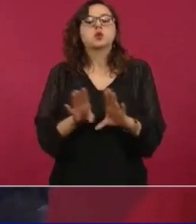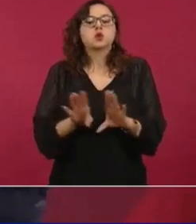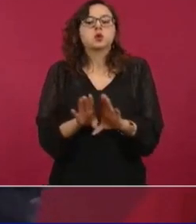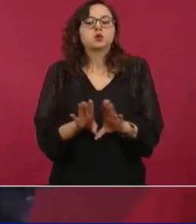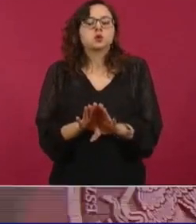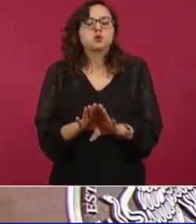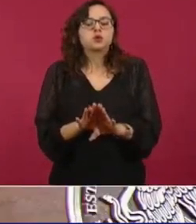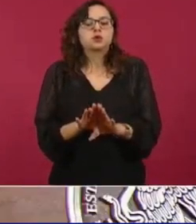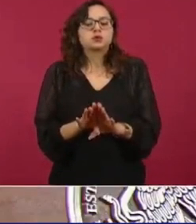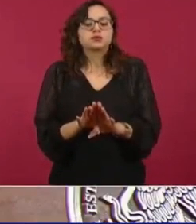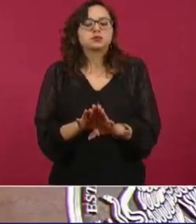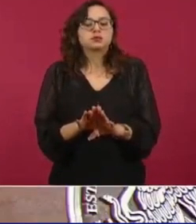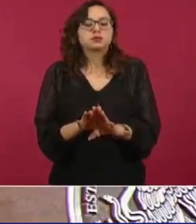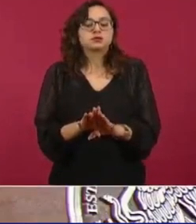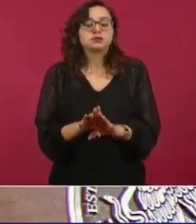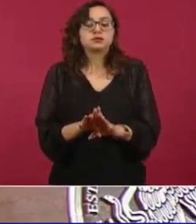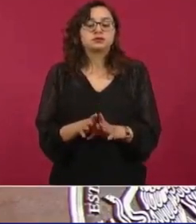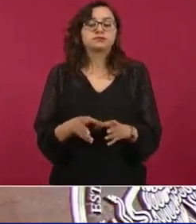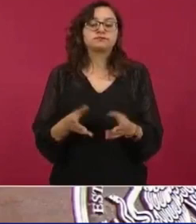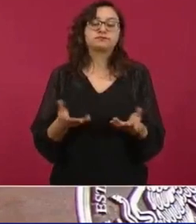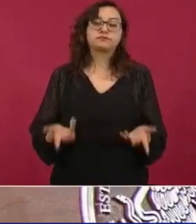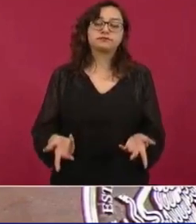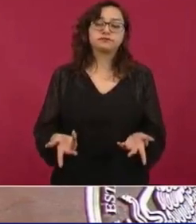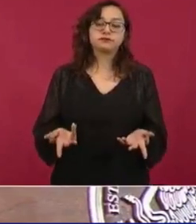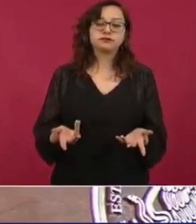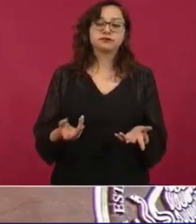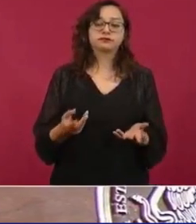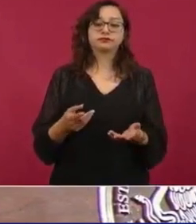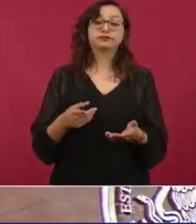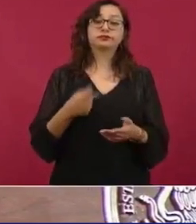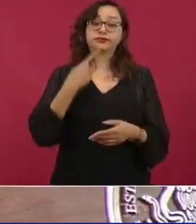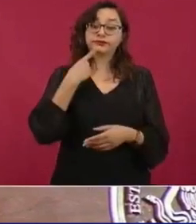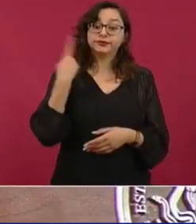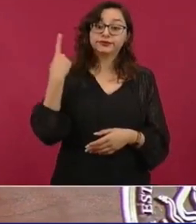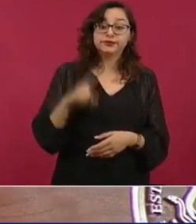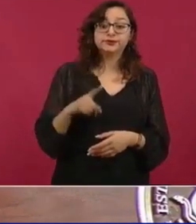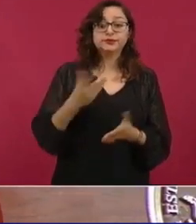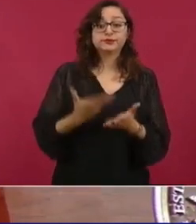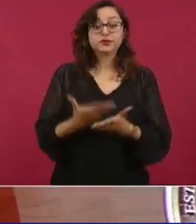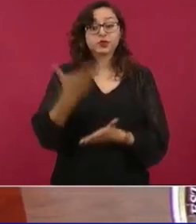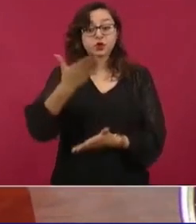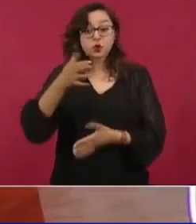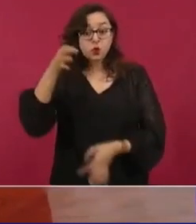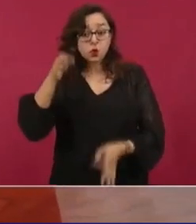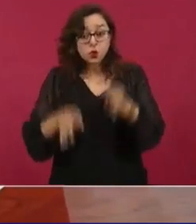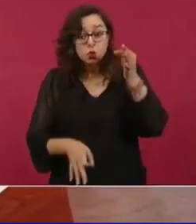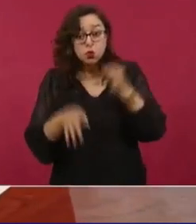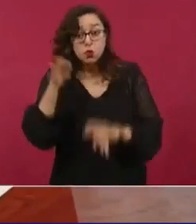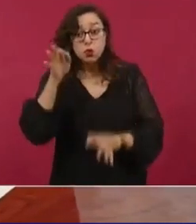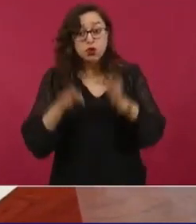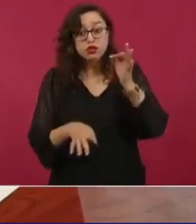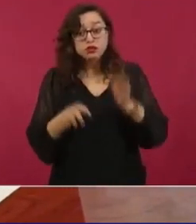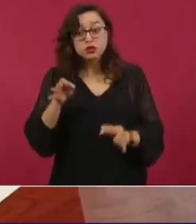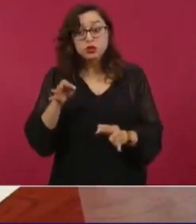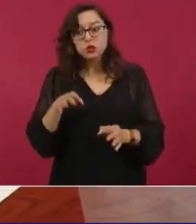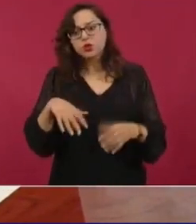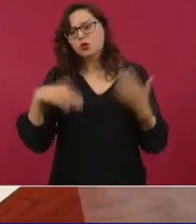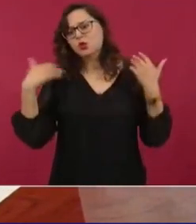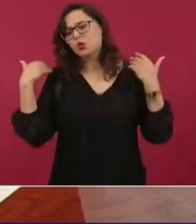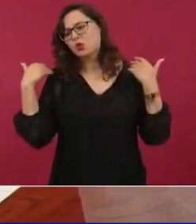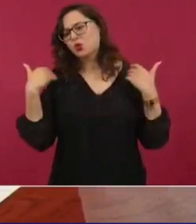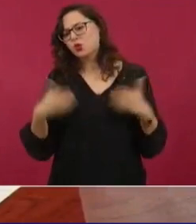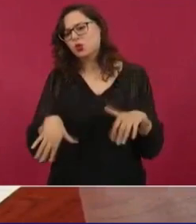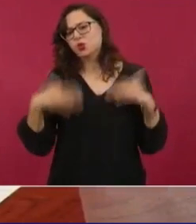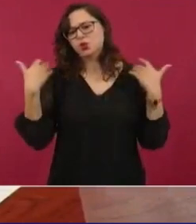si se va a juicios, se tarda